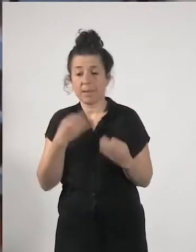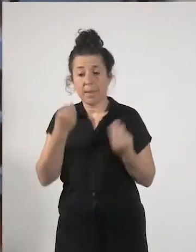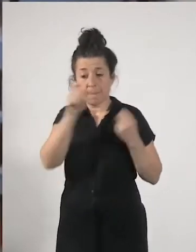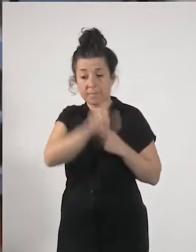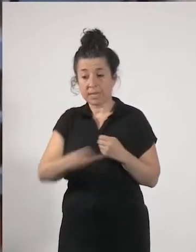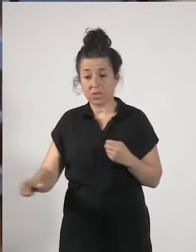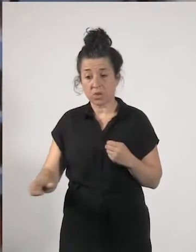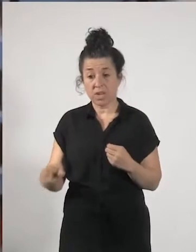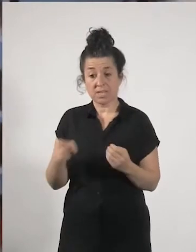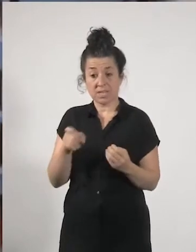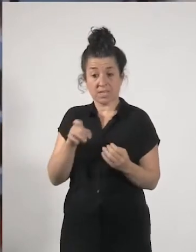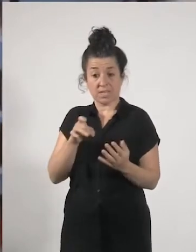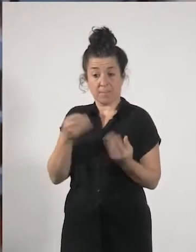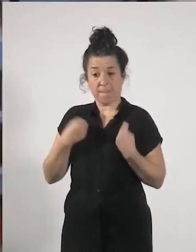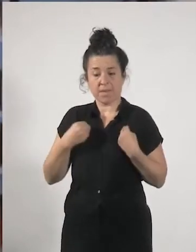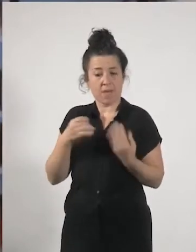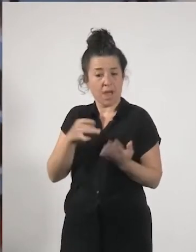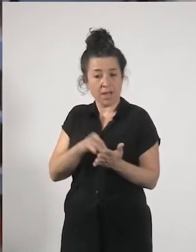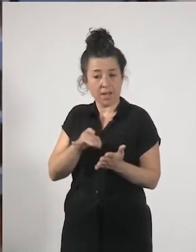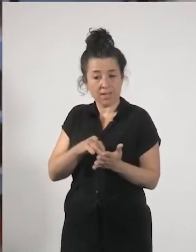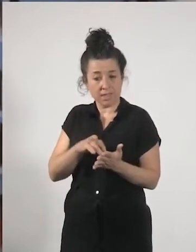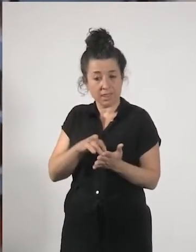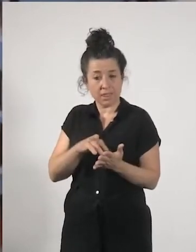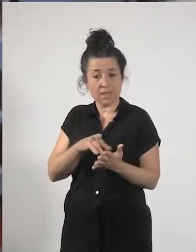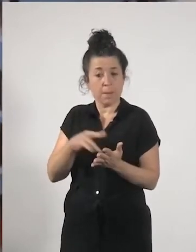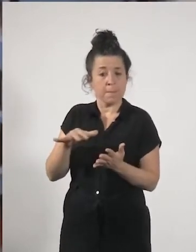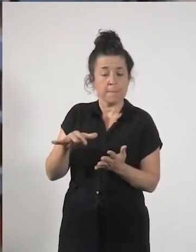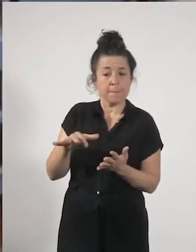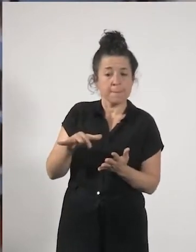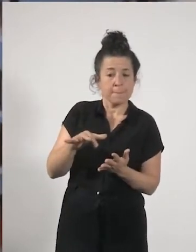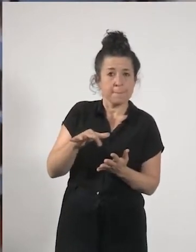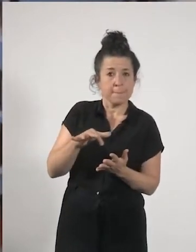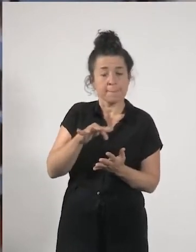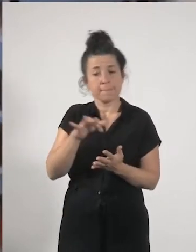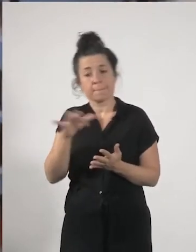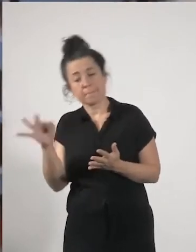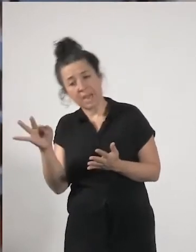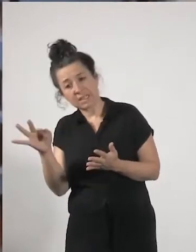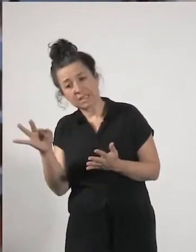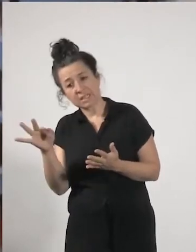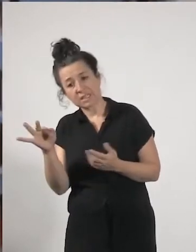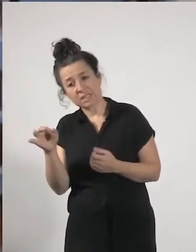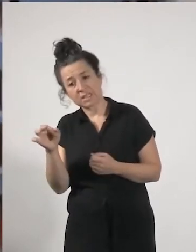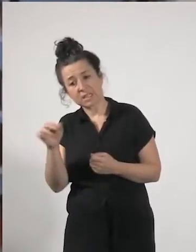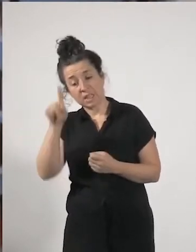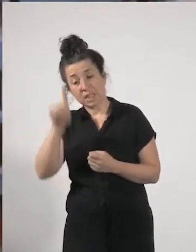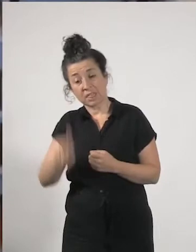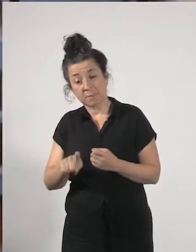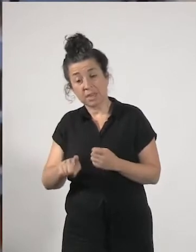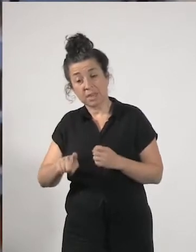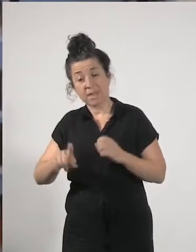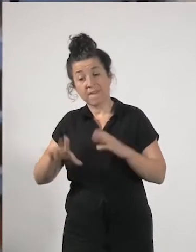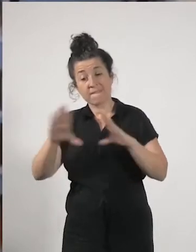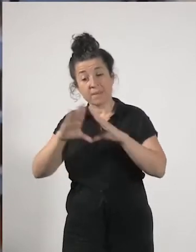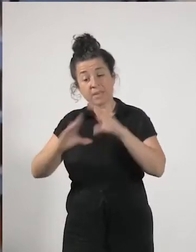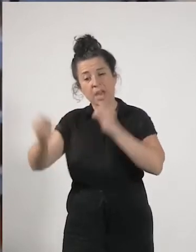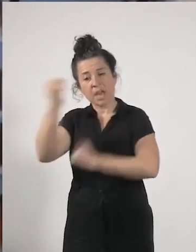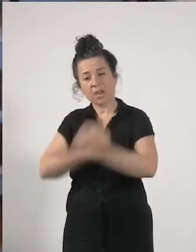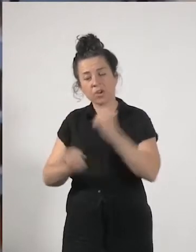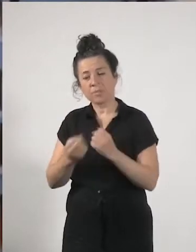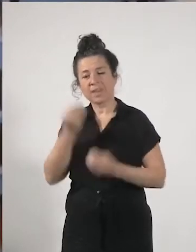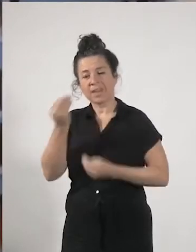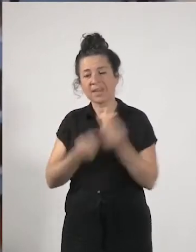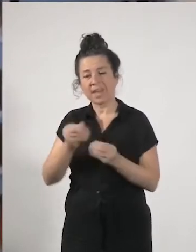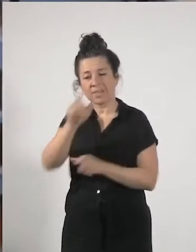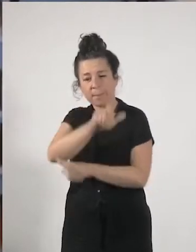y luego, pues lo que hace es visibilizar a las personas, visibilizar a la